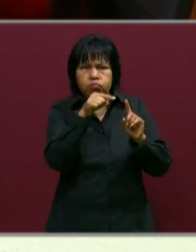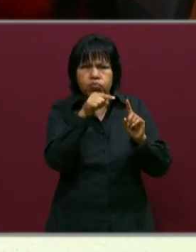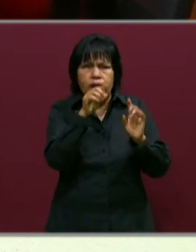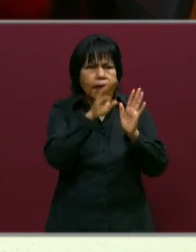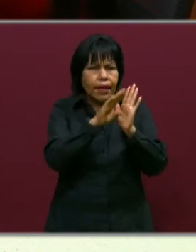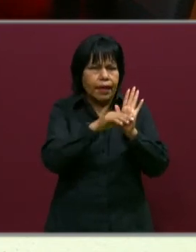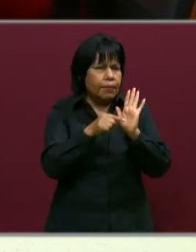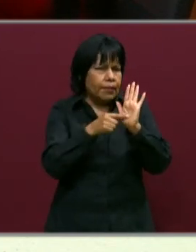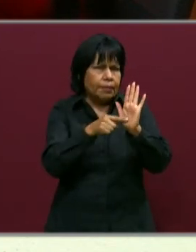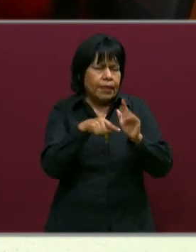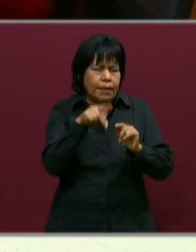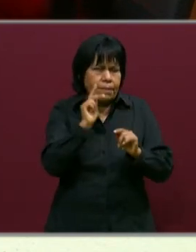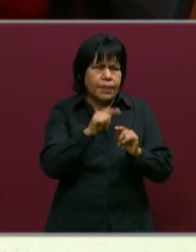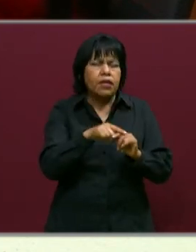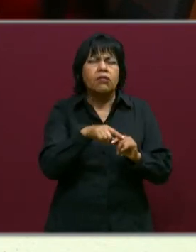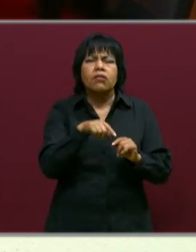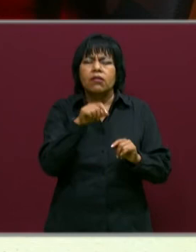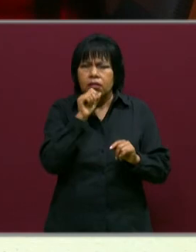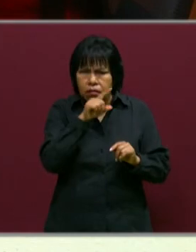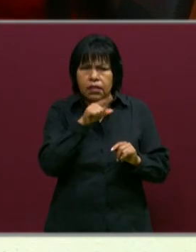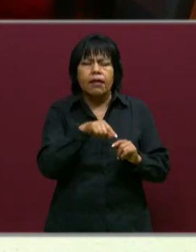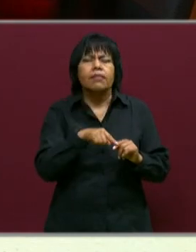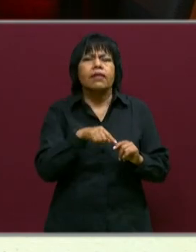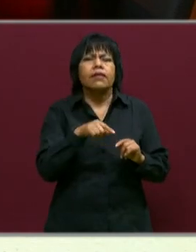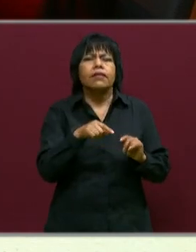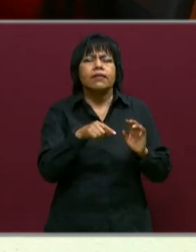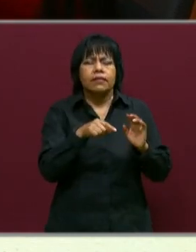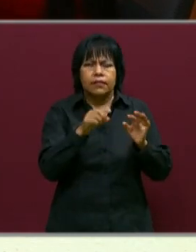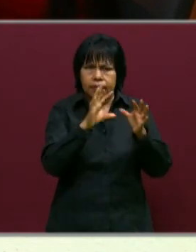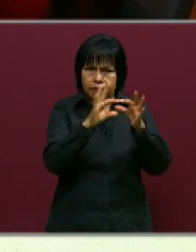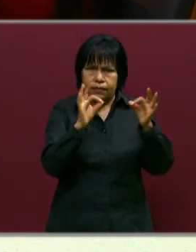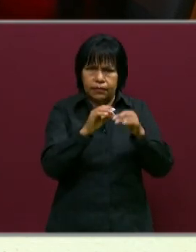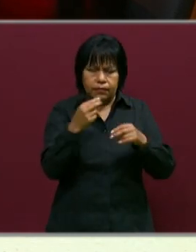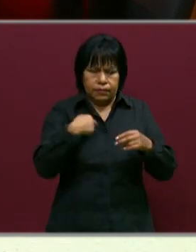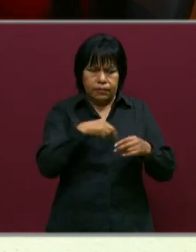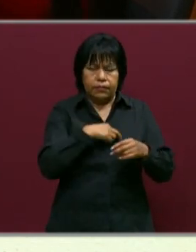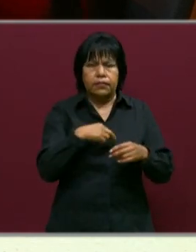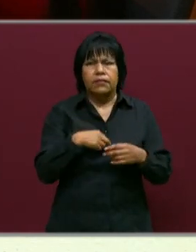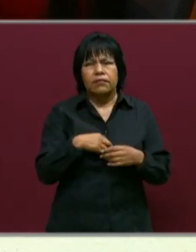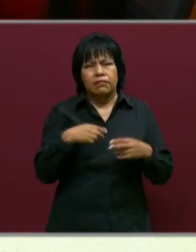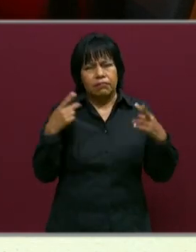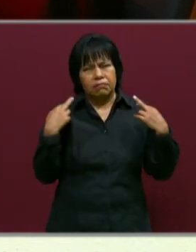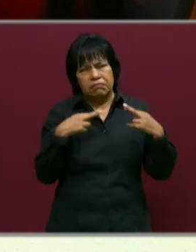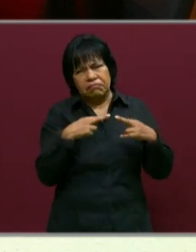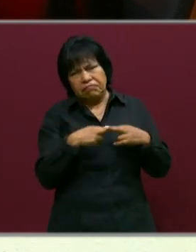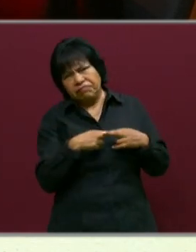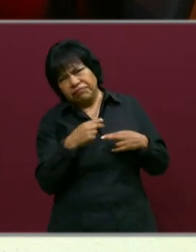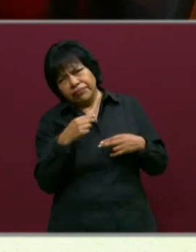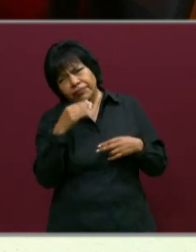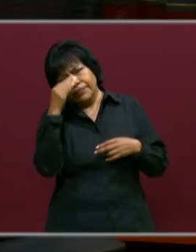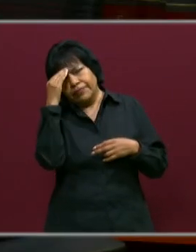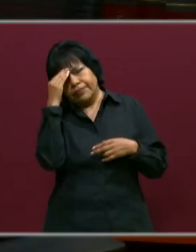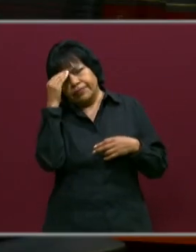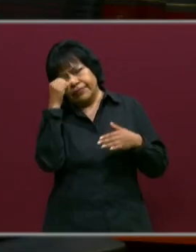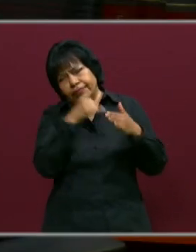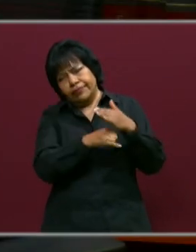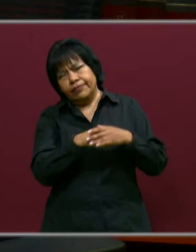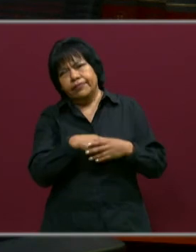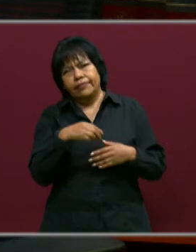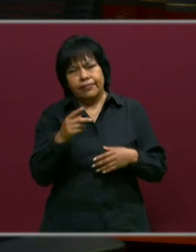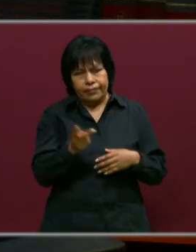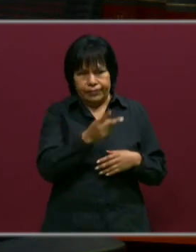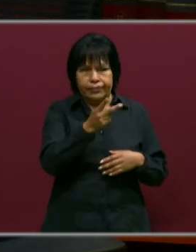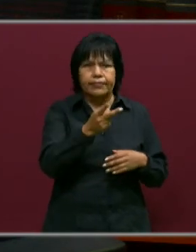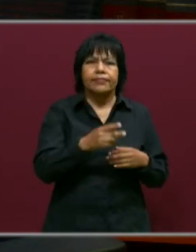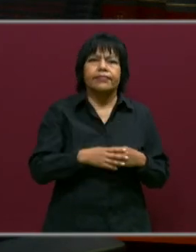ejemplos, pero también aquí valdría la pena que nosotros como educadoras nos hiciéramos una reflexión y algunas preguntas